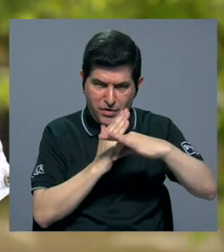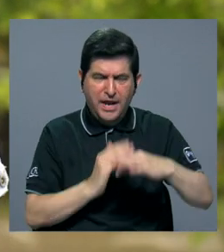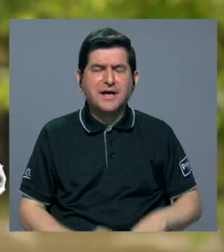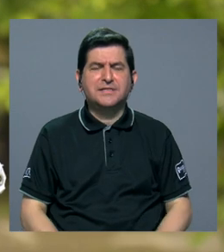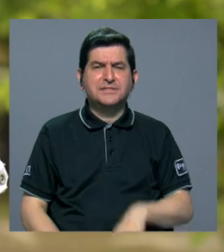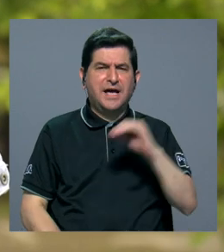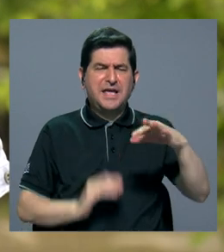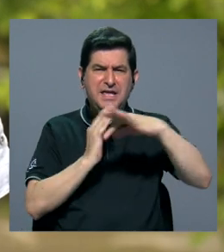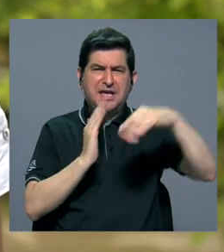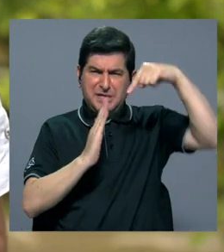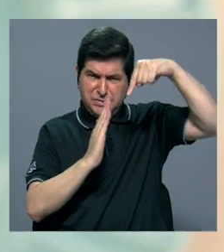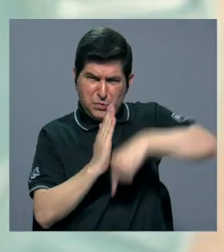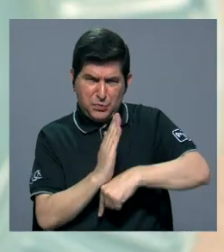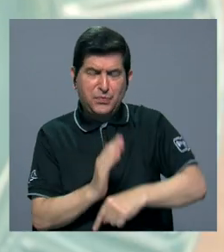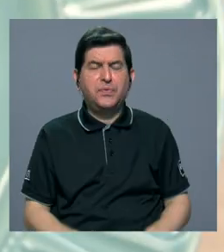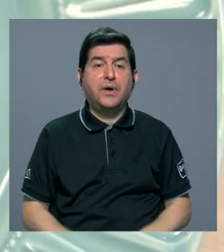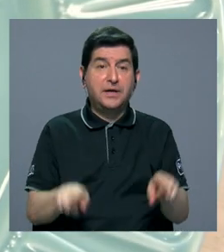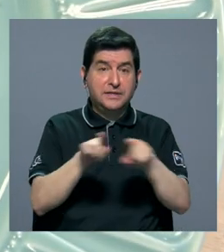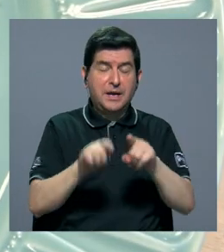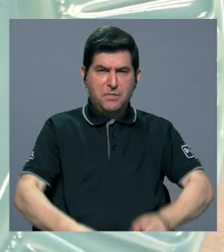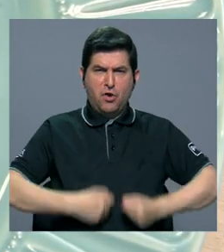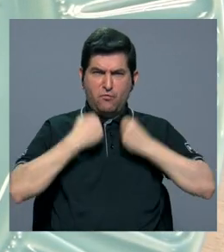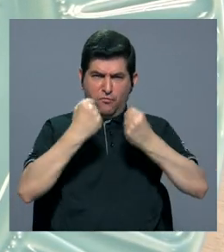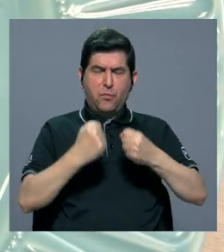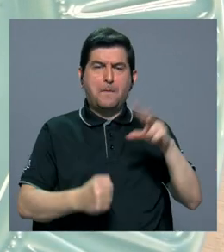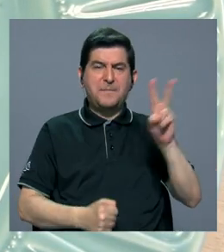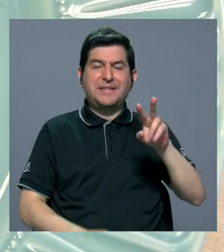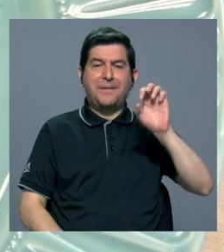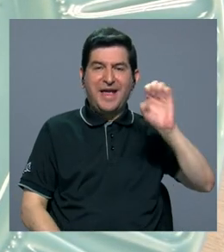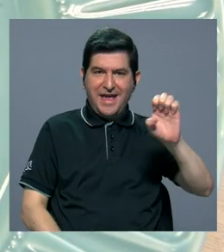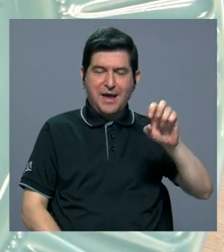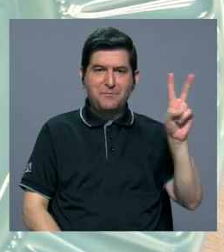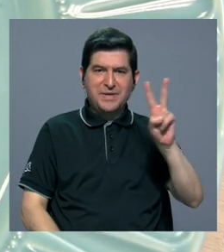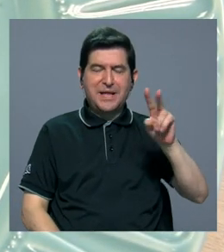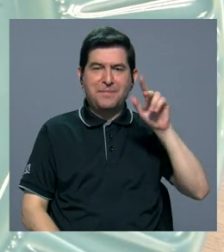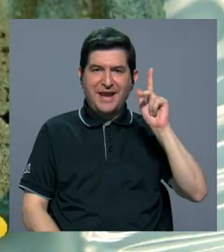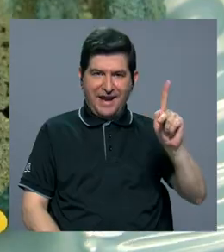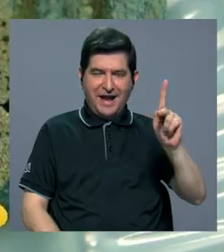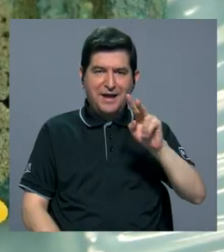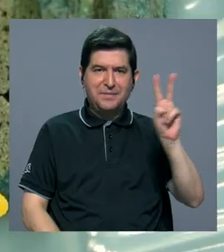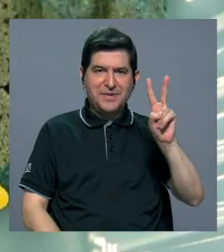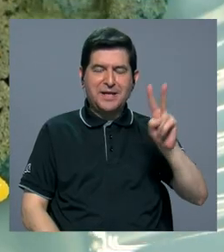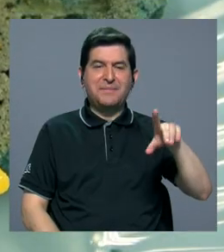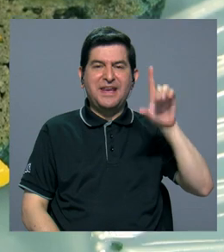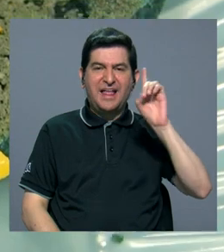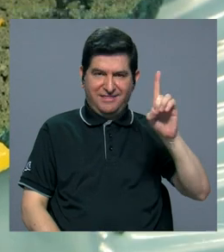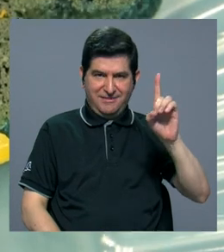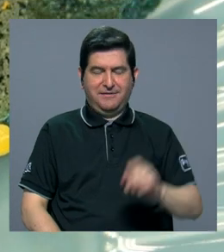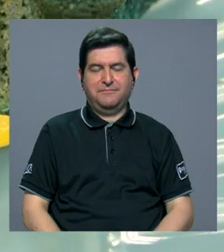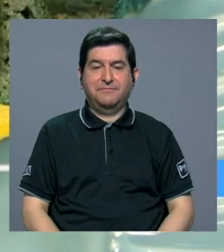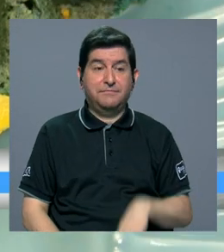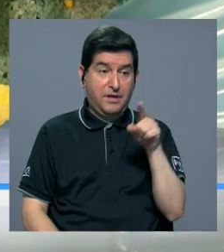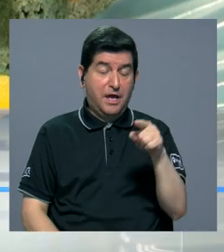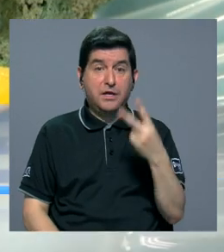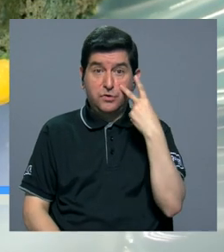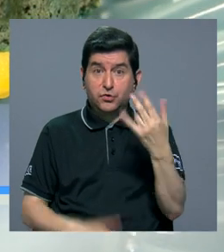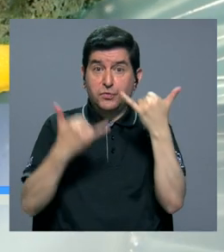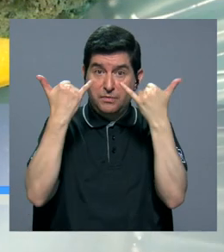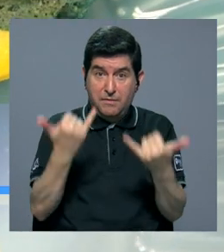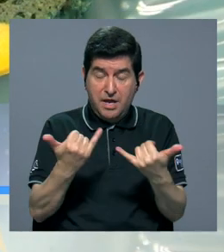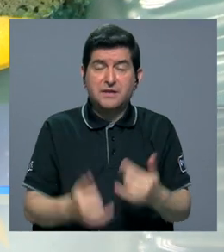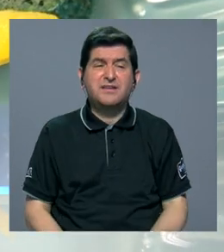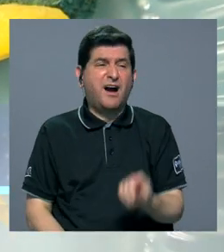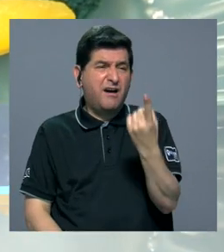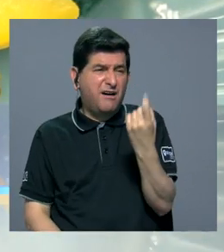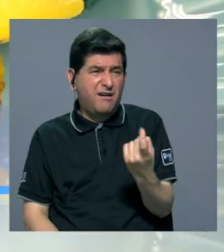contenido de grasa saturada, además está fortificado con vitamina E, vitamina K y vitamina D, los cuales se han visto que son